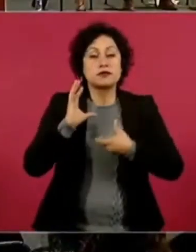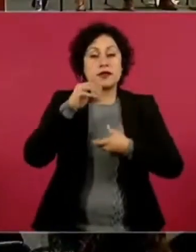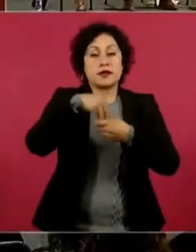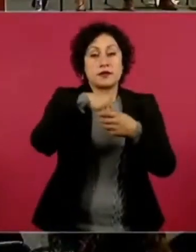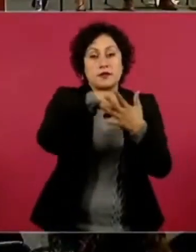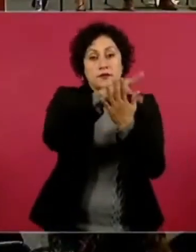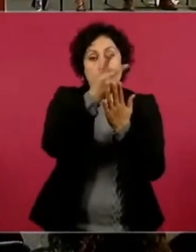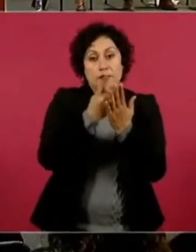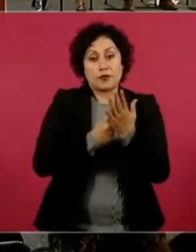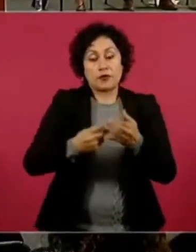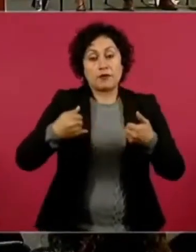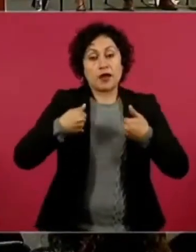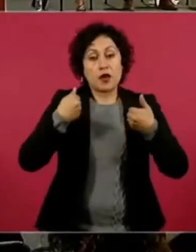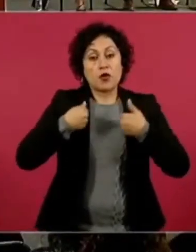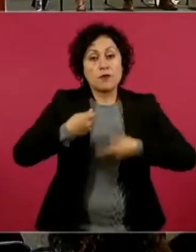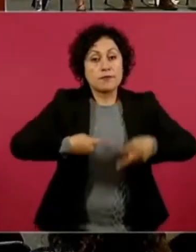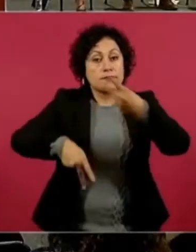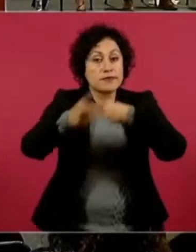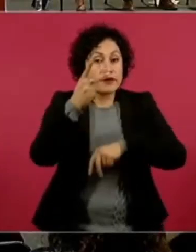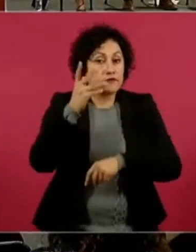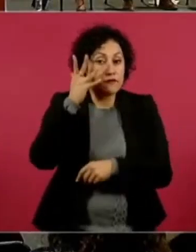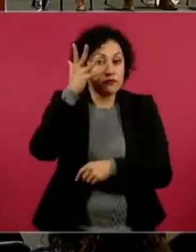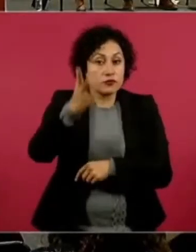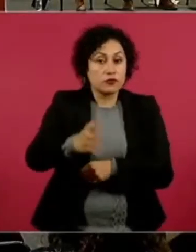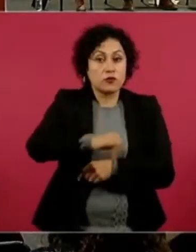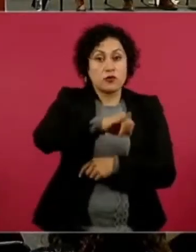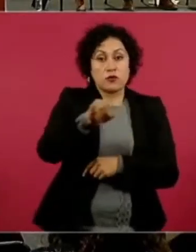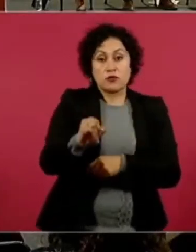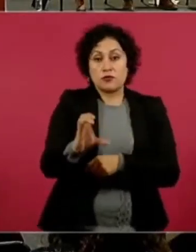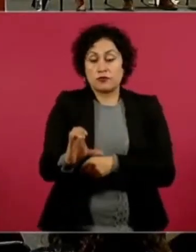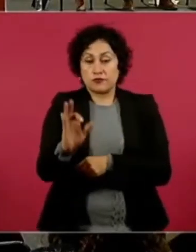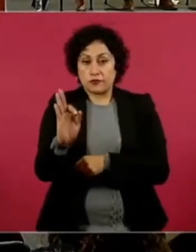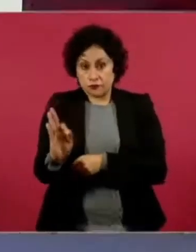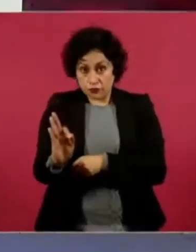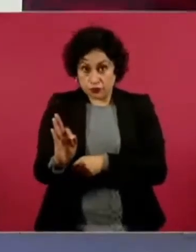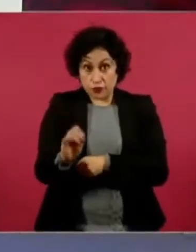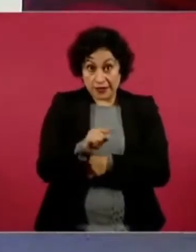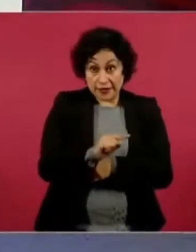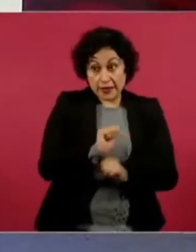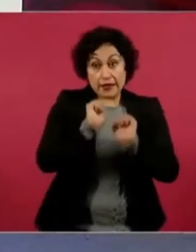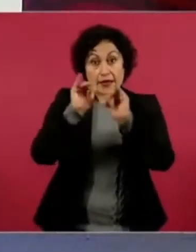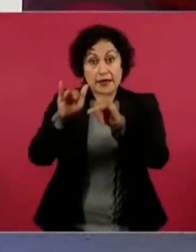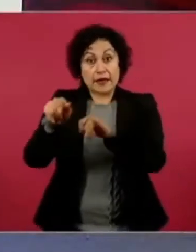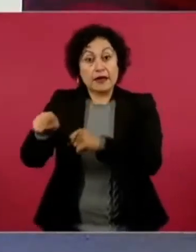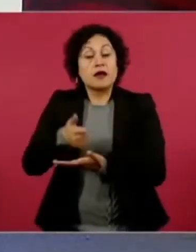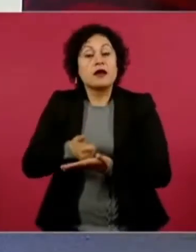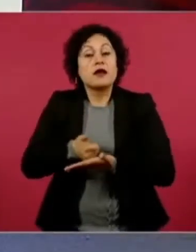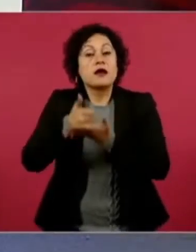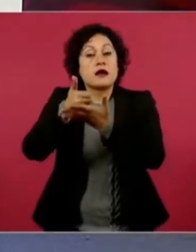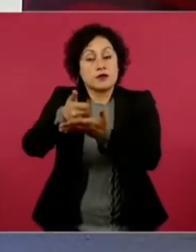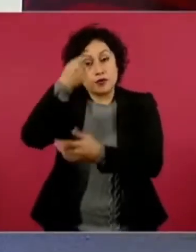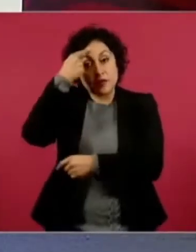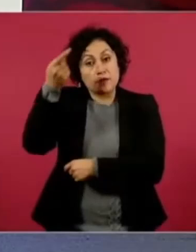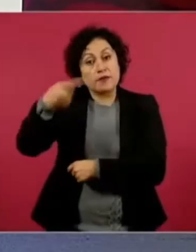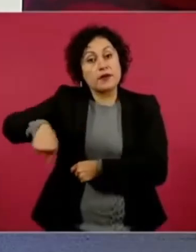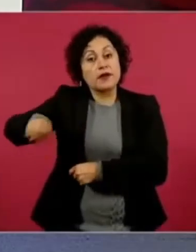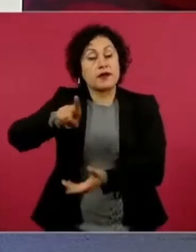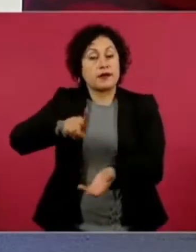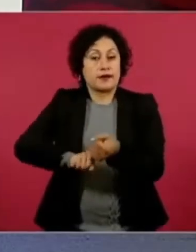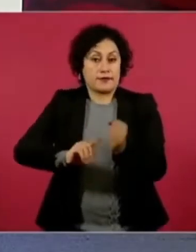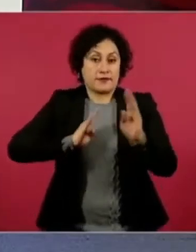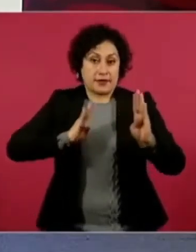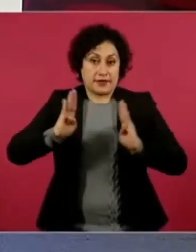que están apoyando a las actividades del Ejército mexicano en la distribución de los enceres